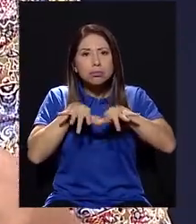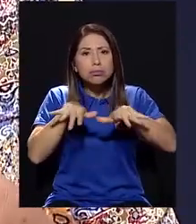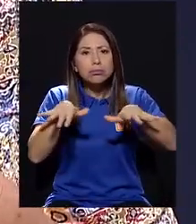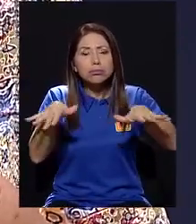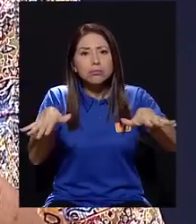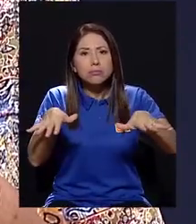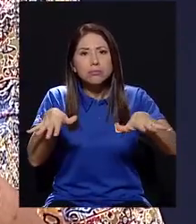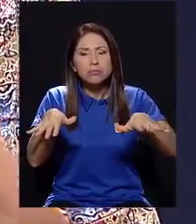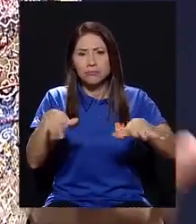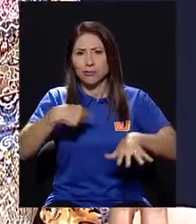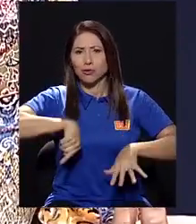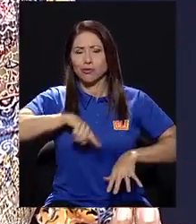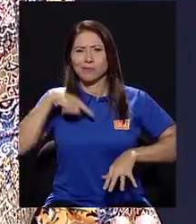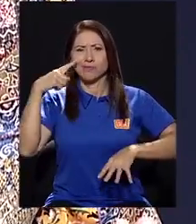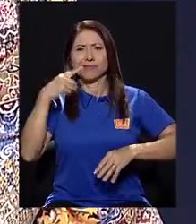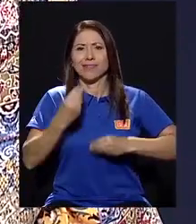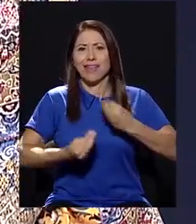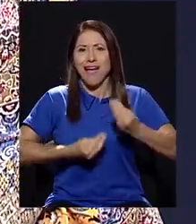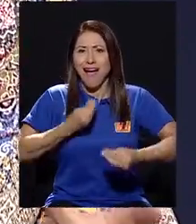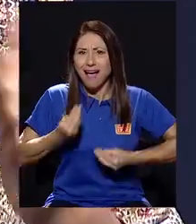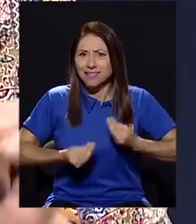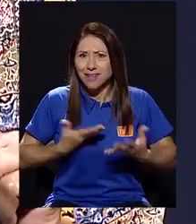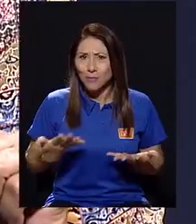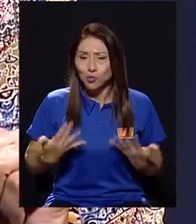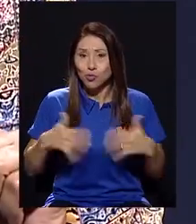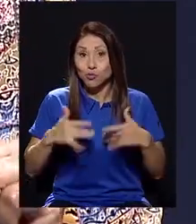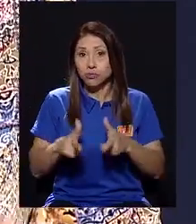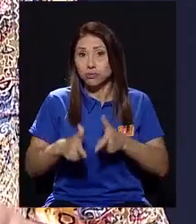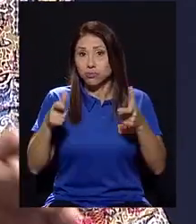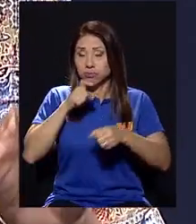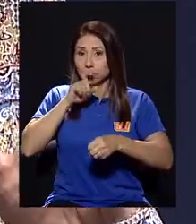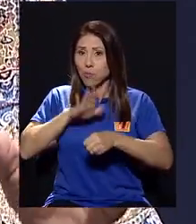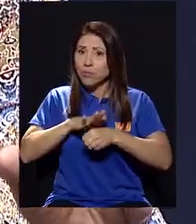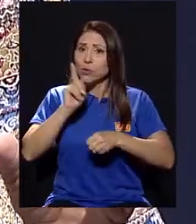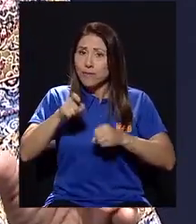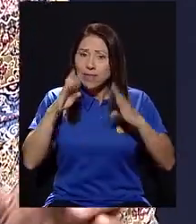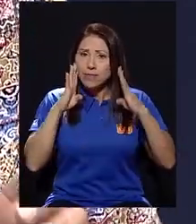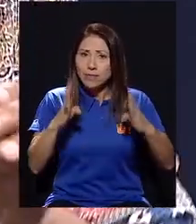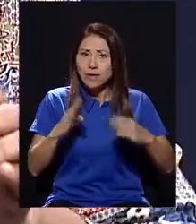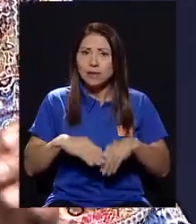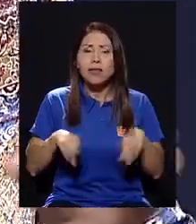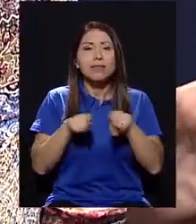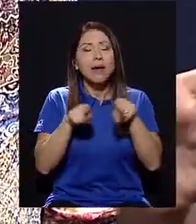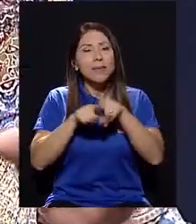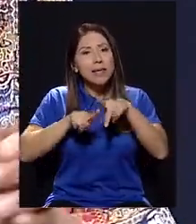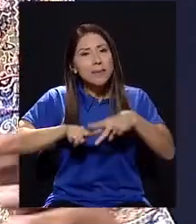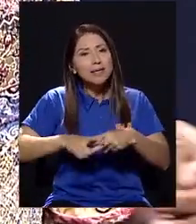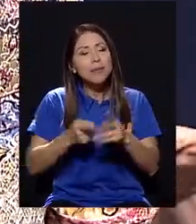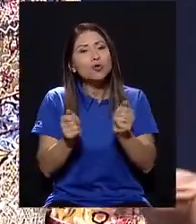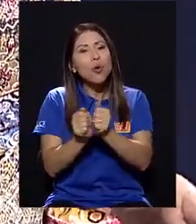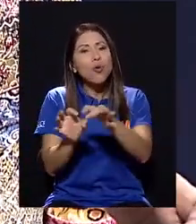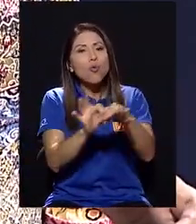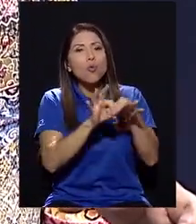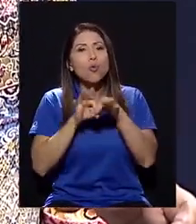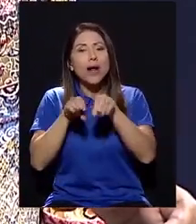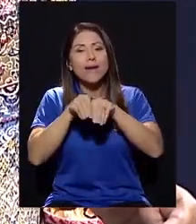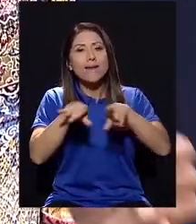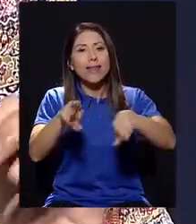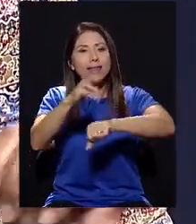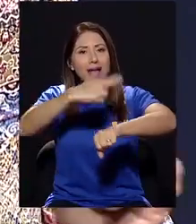¿qué hacemos? Es un compromiso grande, hay que atenderlos. Entonces, empezamos también a realizar una red nacional